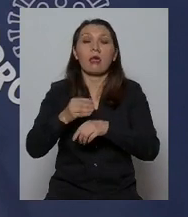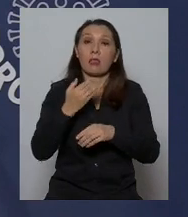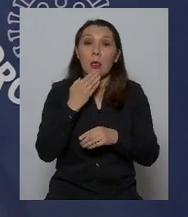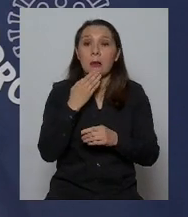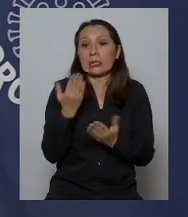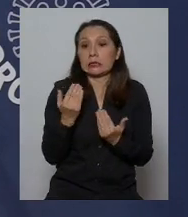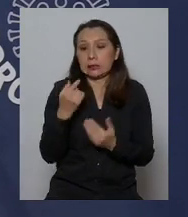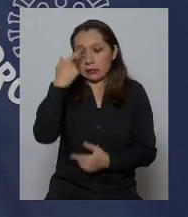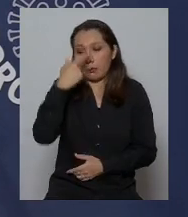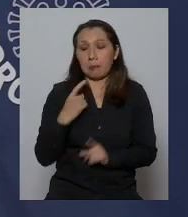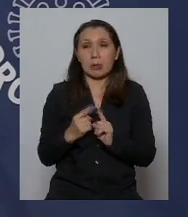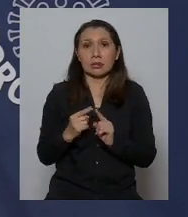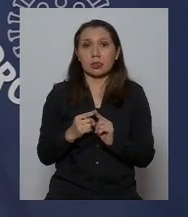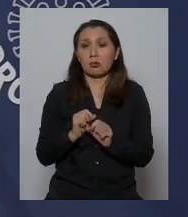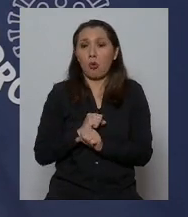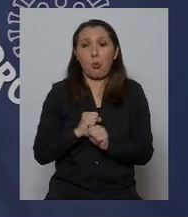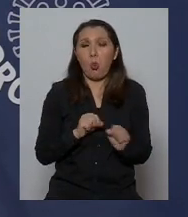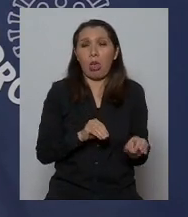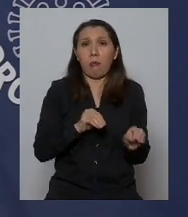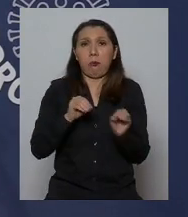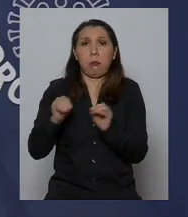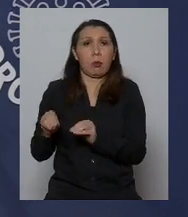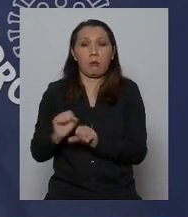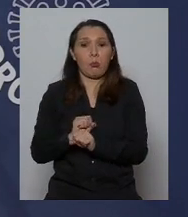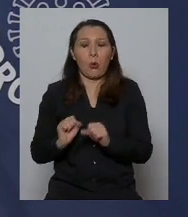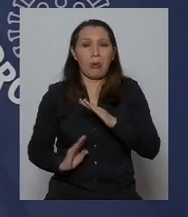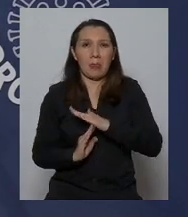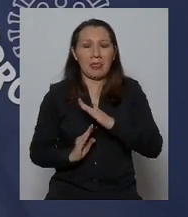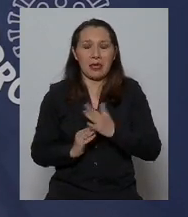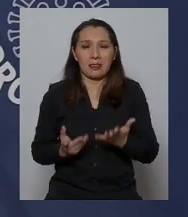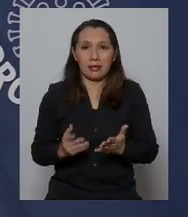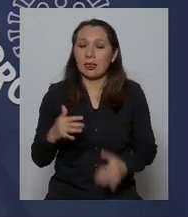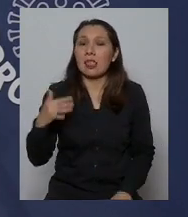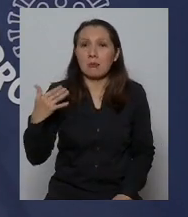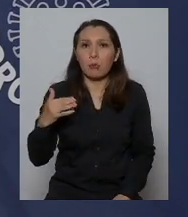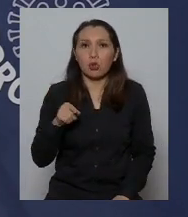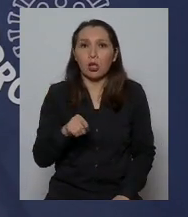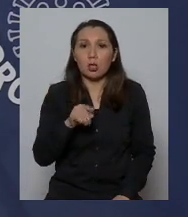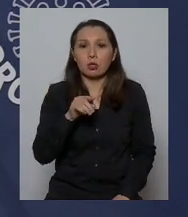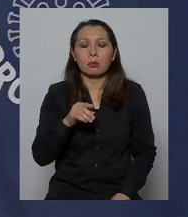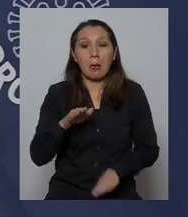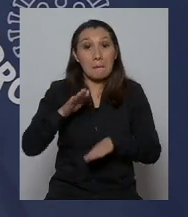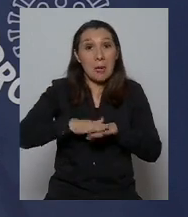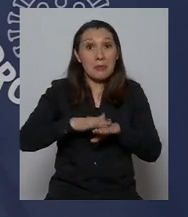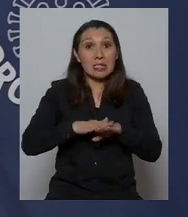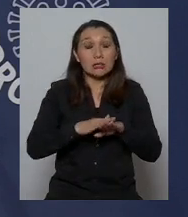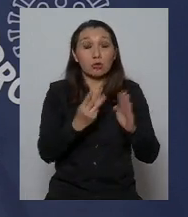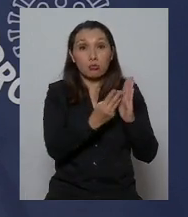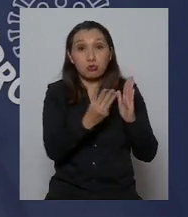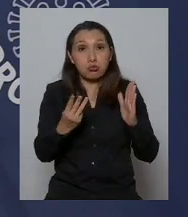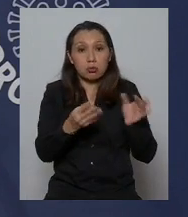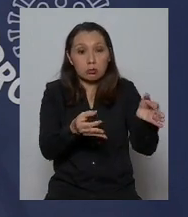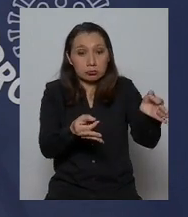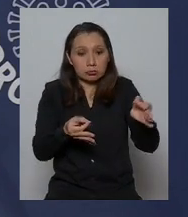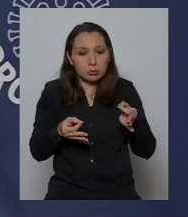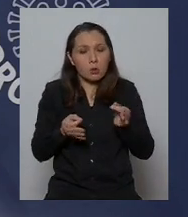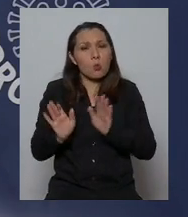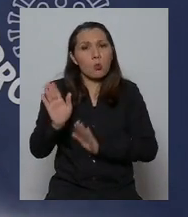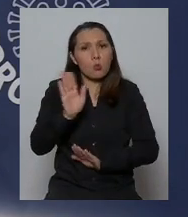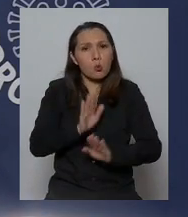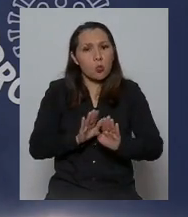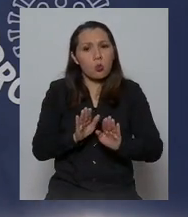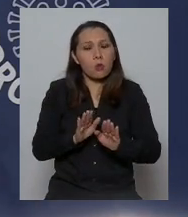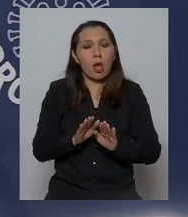personales que son impostergables es fundamental el uso de estos permisos en forma muy cuidadosa